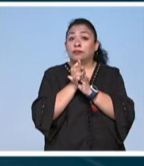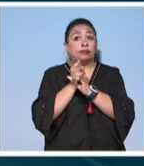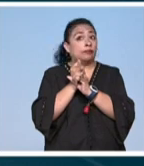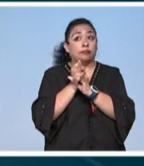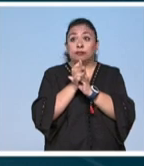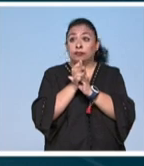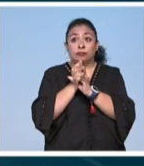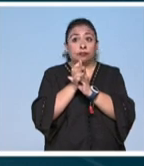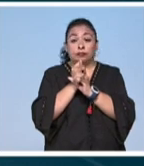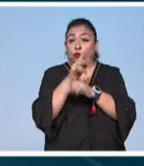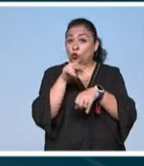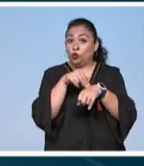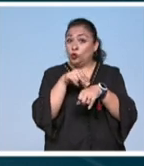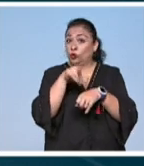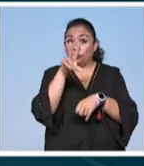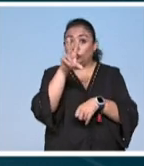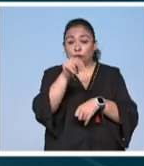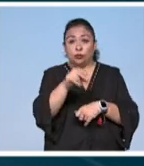es un doctor